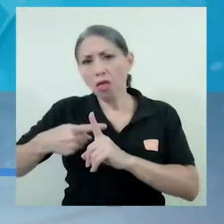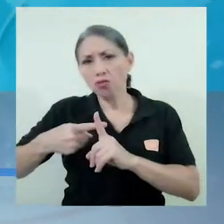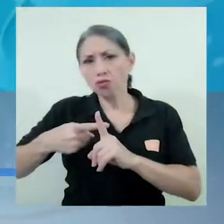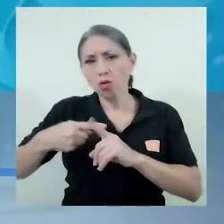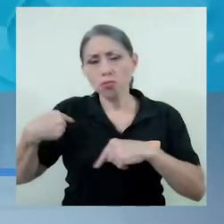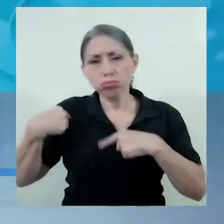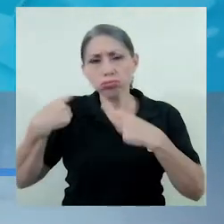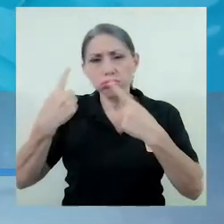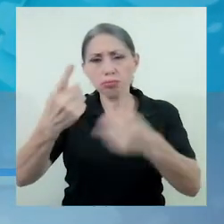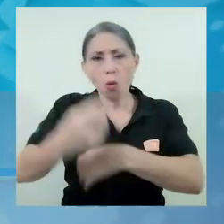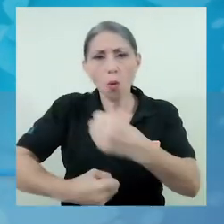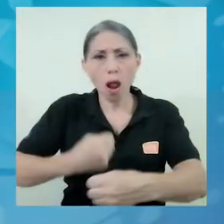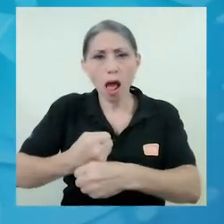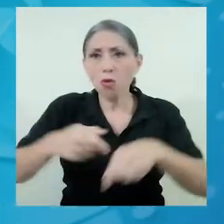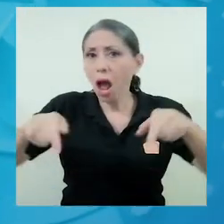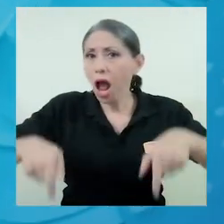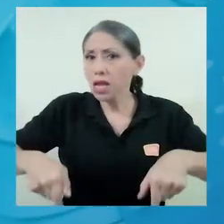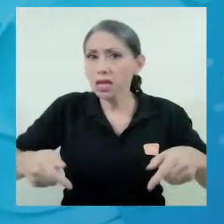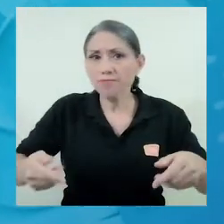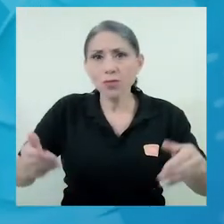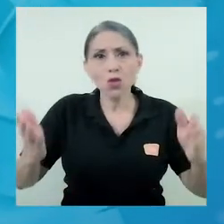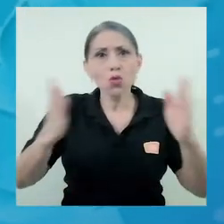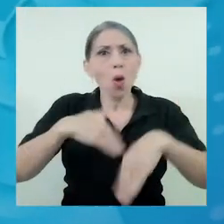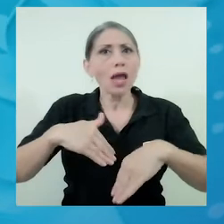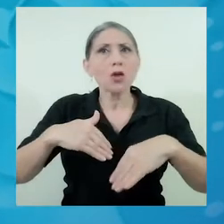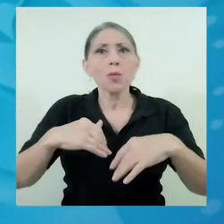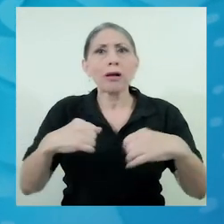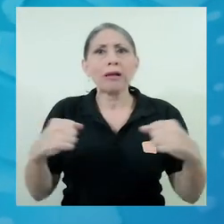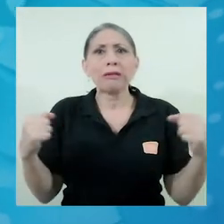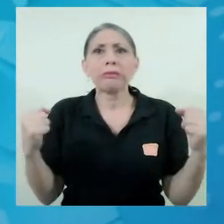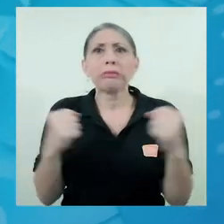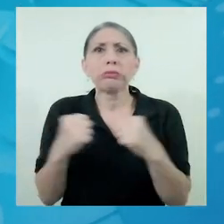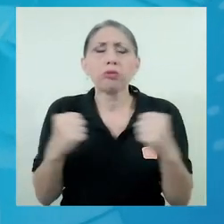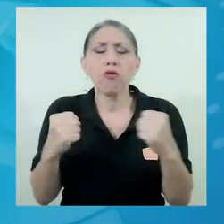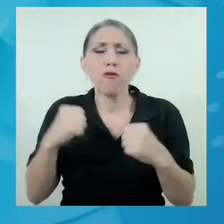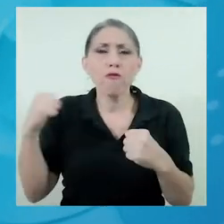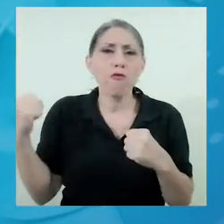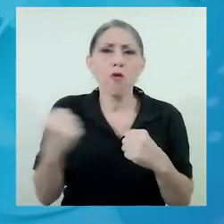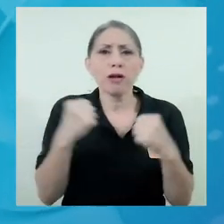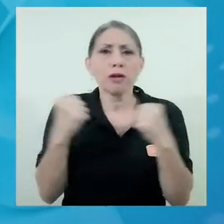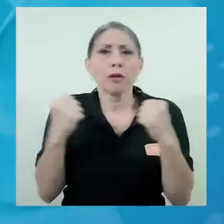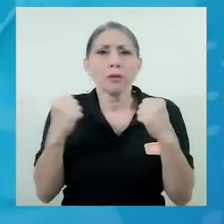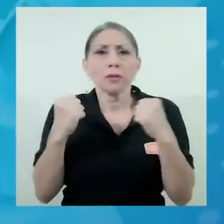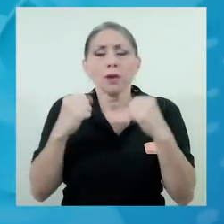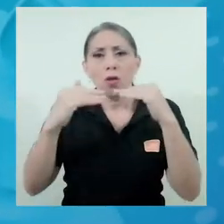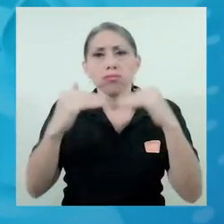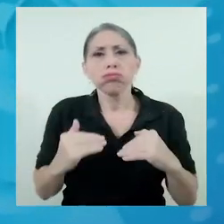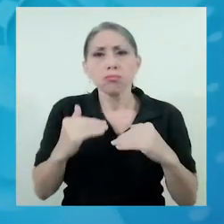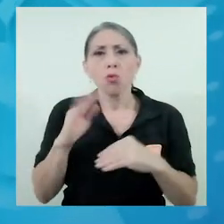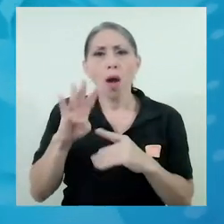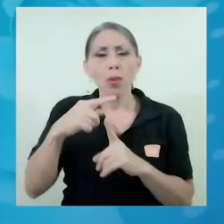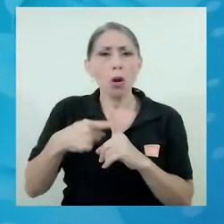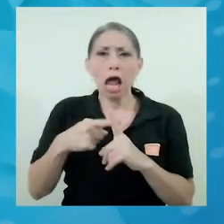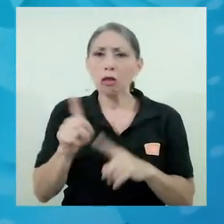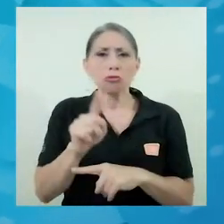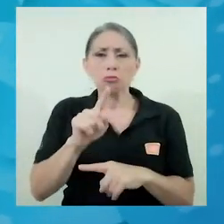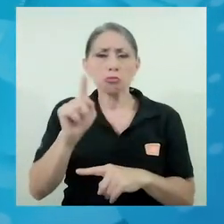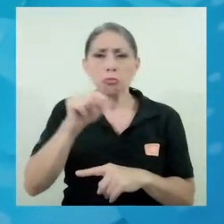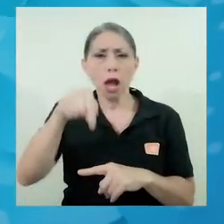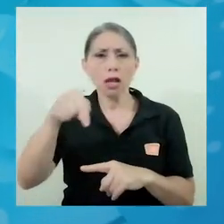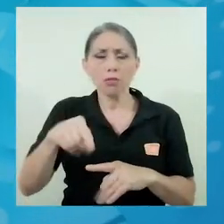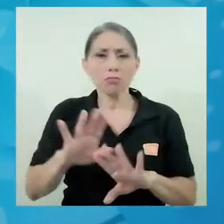todo el año no tenemos descensos en la temperatura tan drásticos como 4 grados centígrados